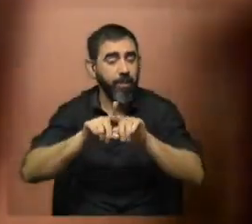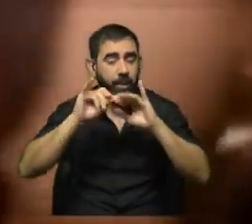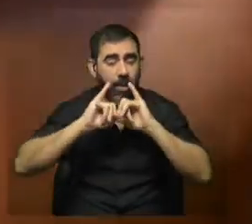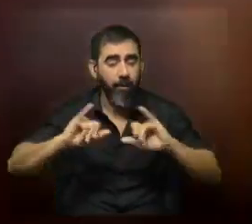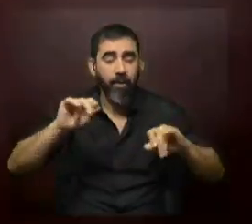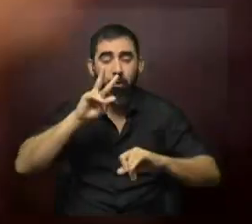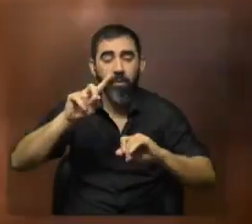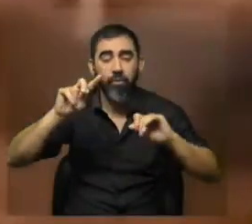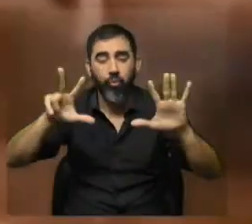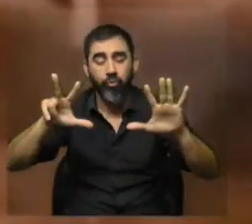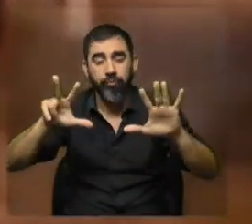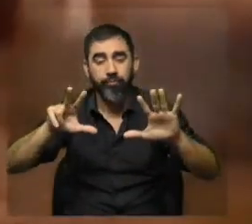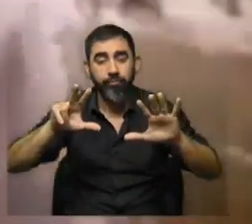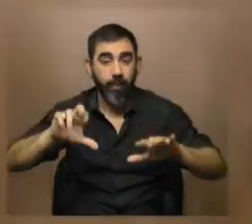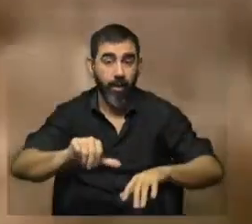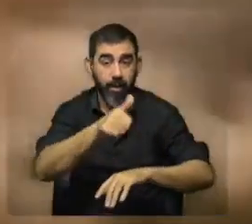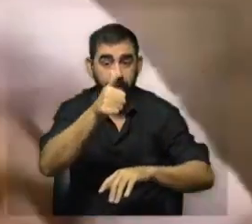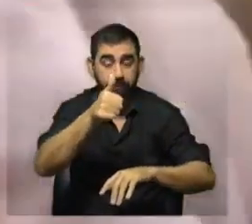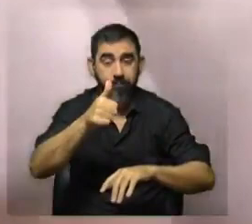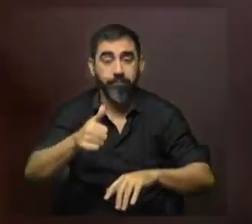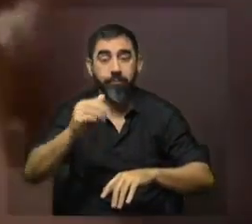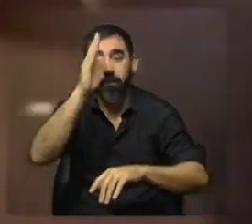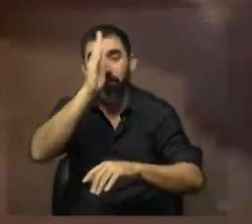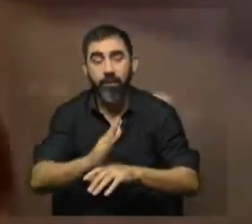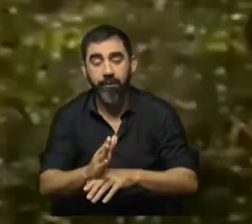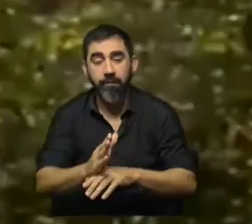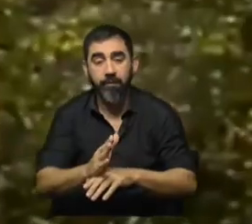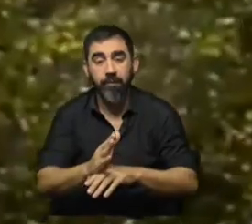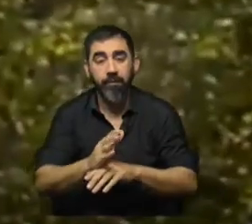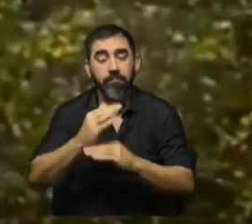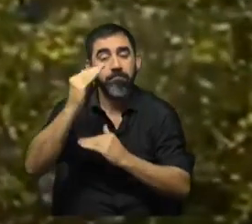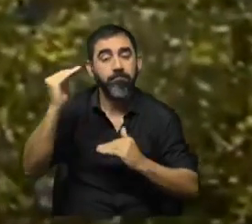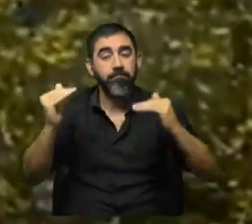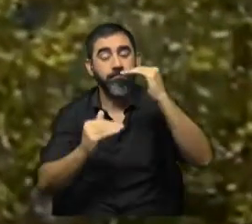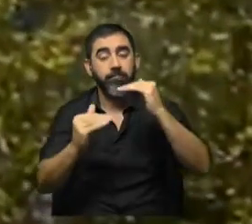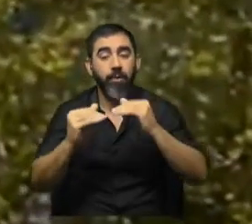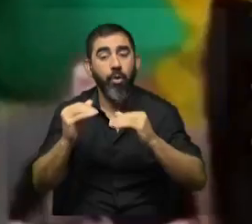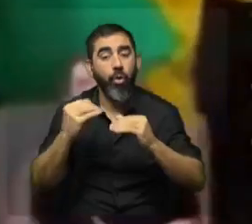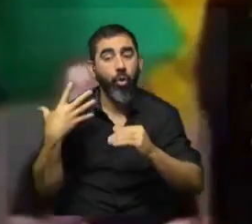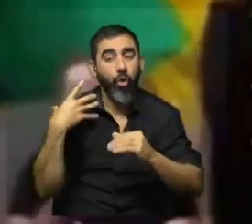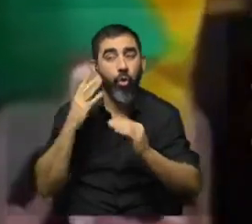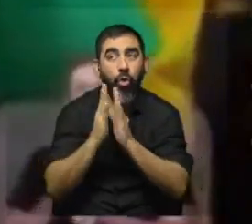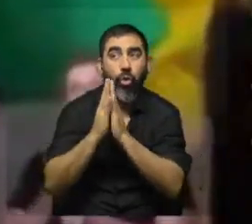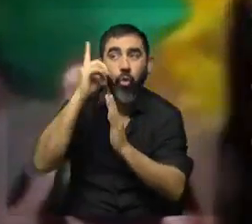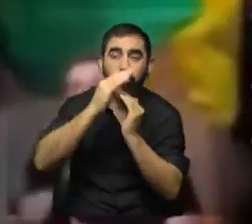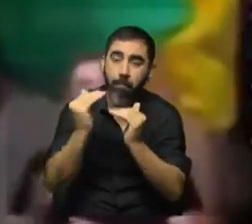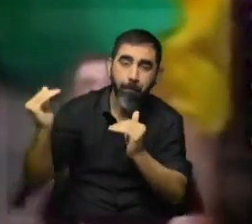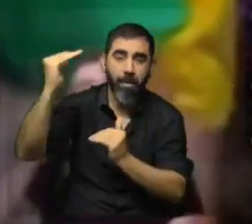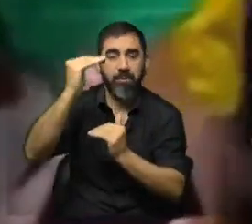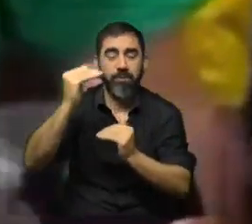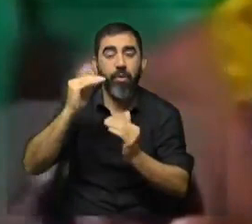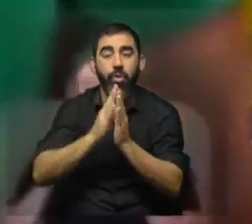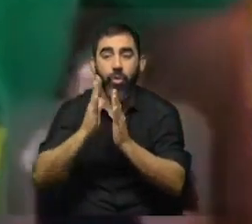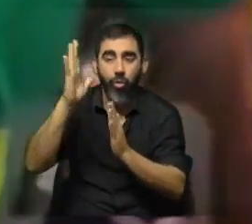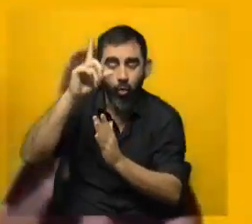2018, en la que salió victorioso. Brasil encima de todo y Dios encima de todos. Y Dios, patria,